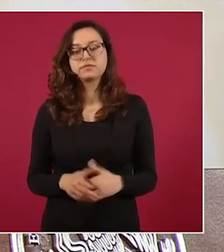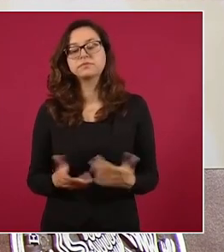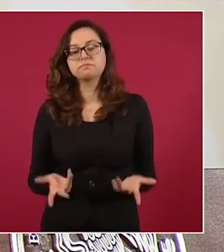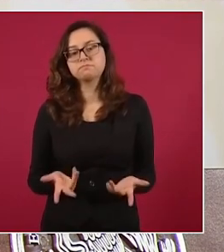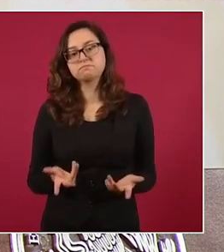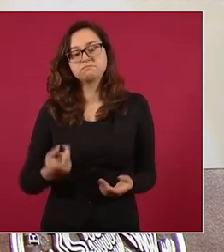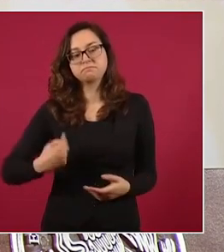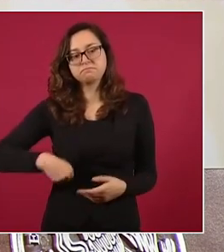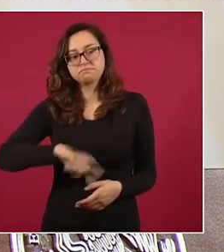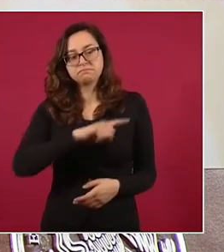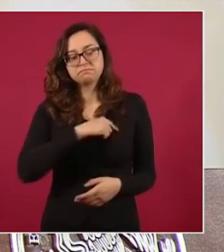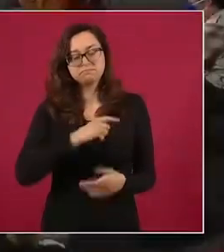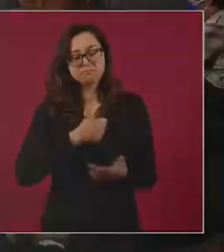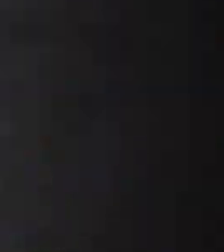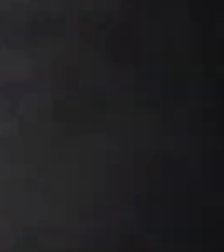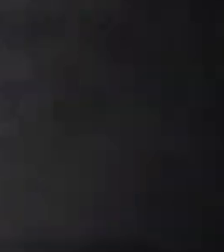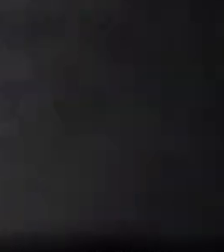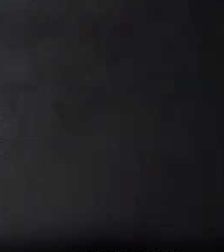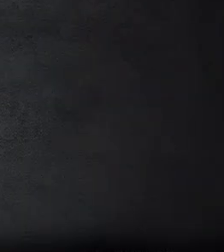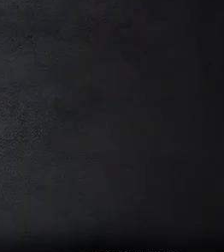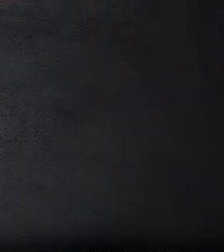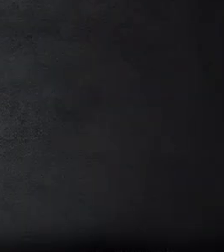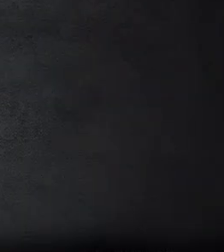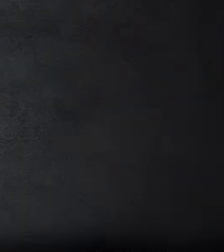lo hacemos. Muy bien.